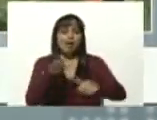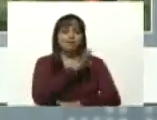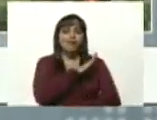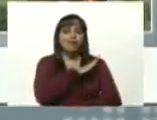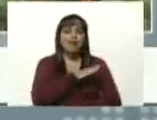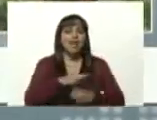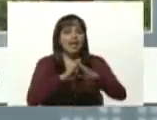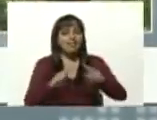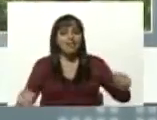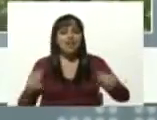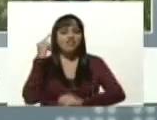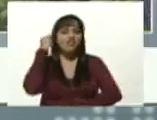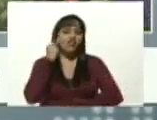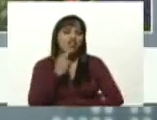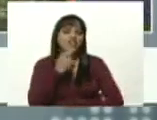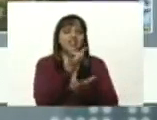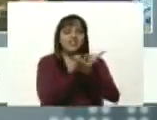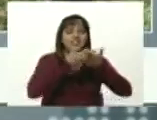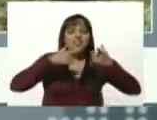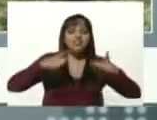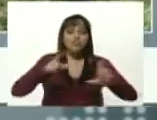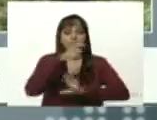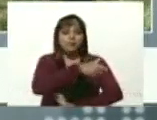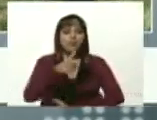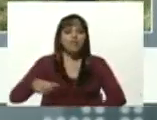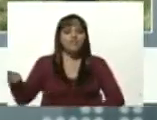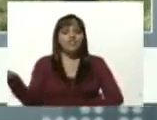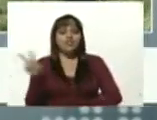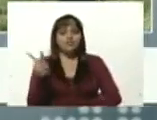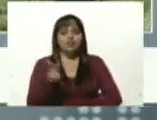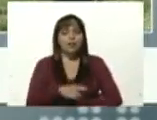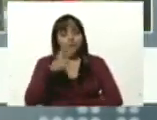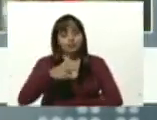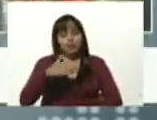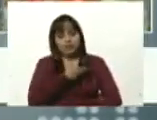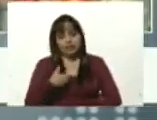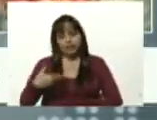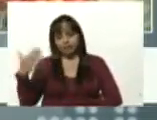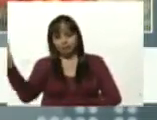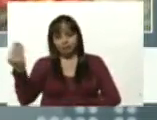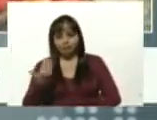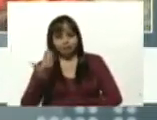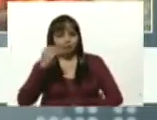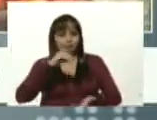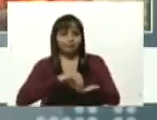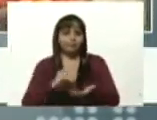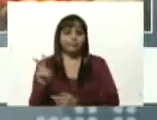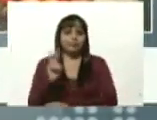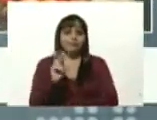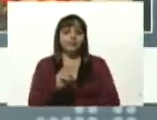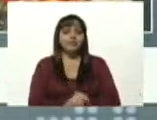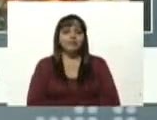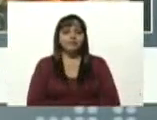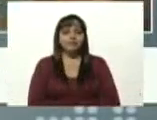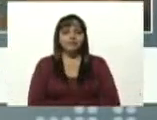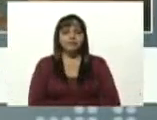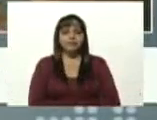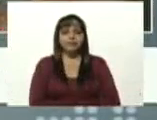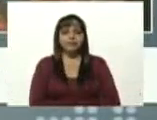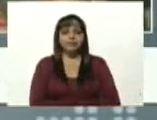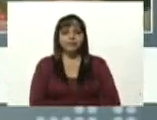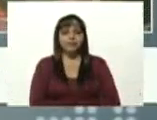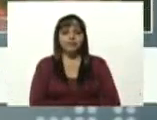tierra de Bolívar y de los libertadores. Venezuela. Venezuela bella. Ahí están, bueno, los